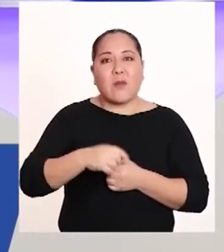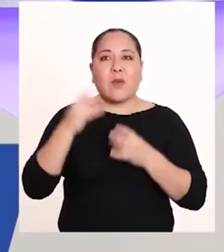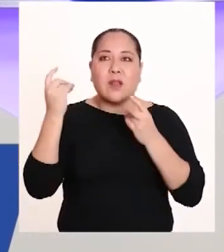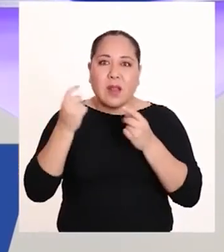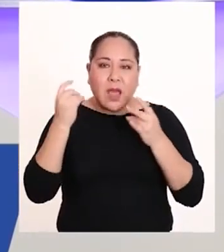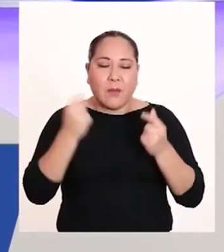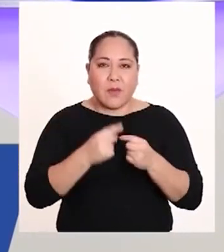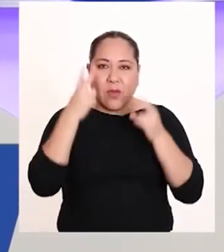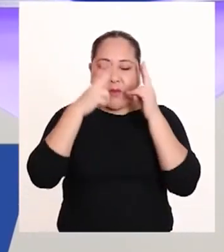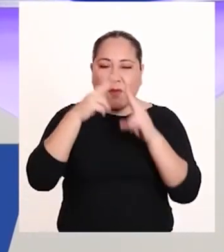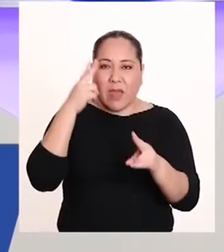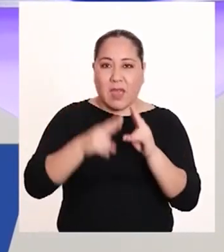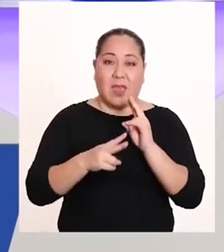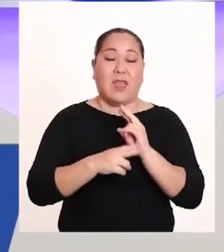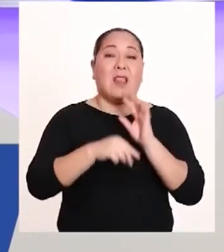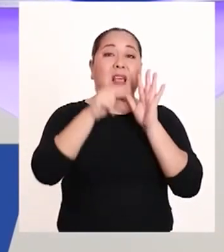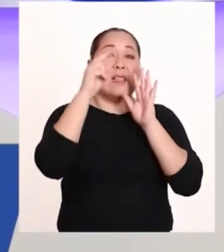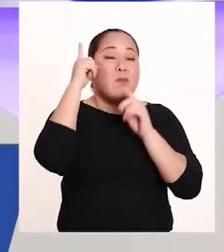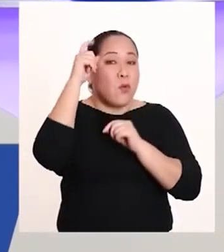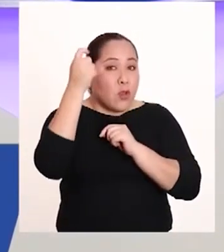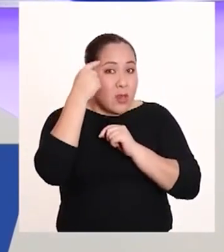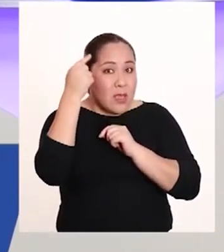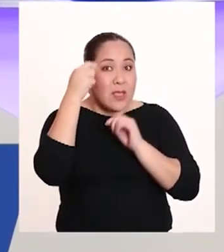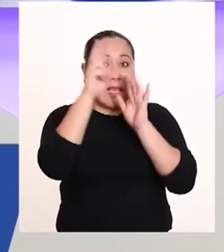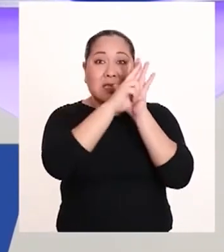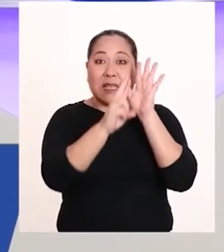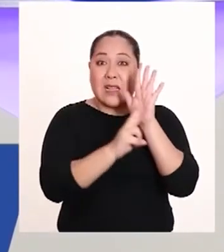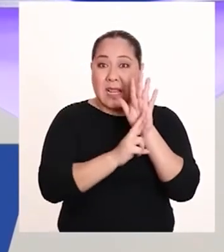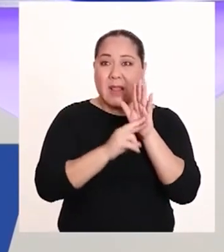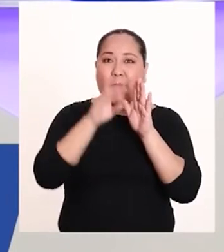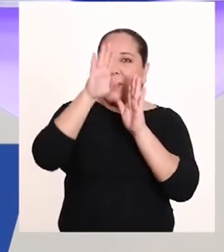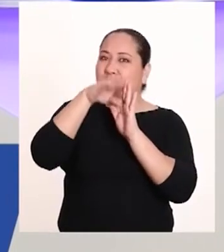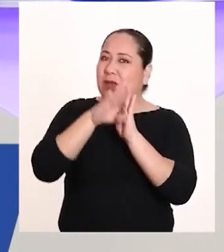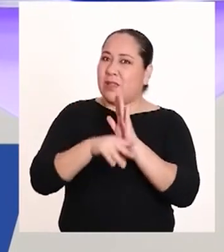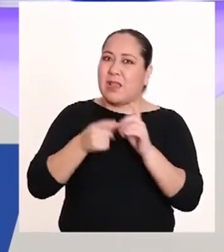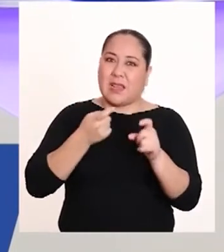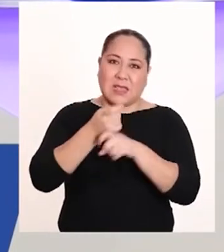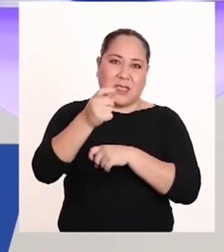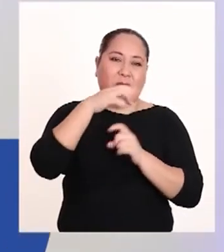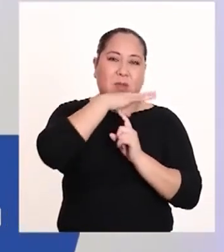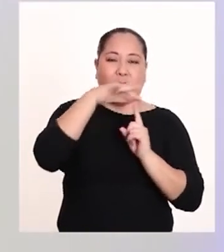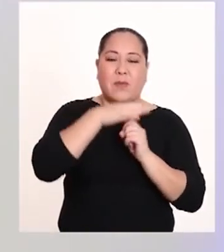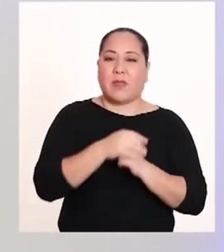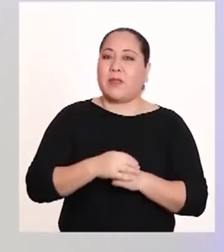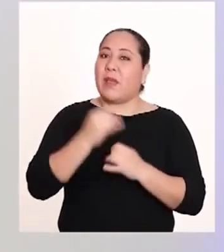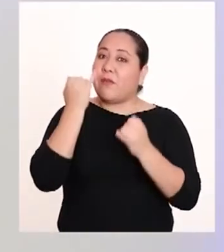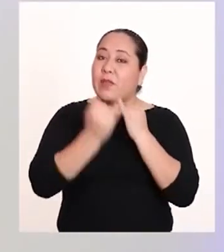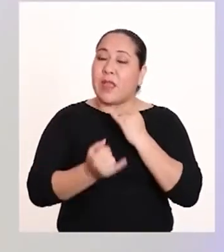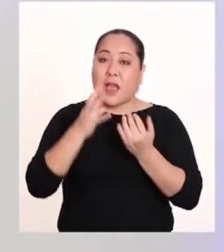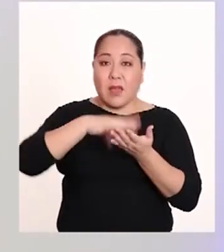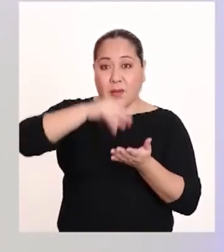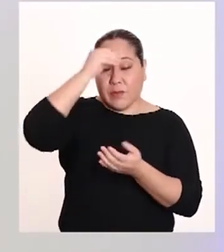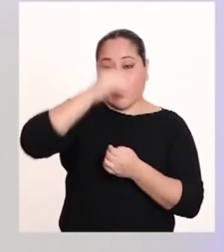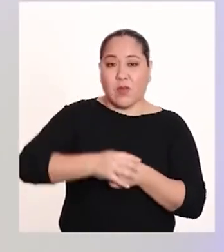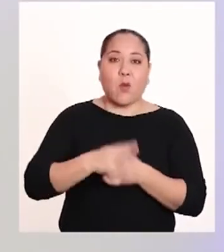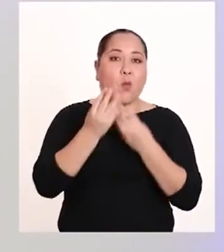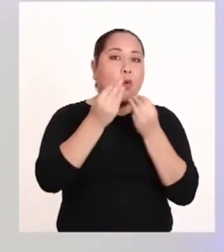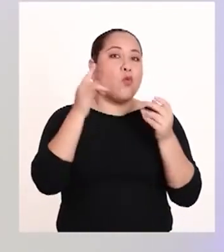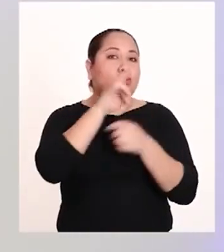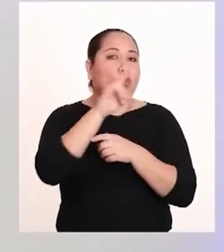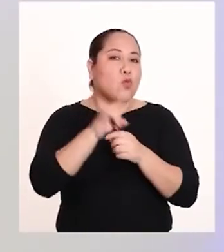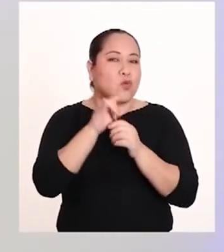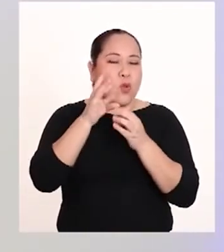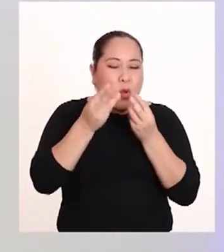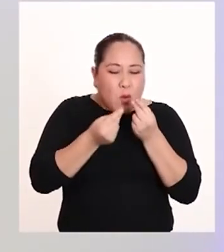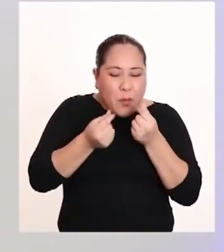al día con las políticas y reglamentaciones para reducir su efecto nocivo en el ambiente. Finalmente, aprendimos que el amplio